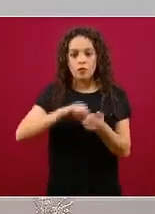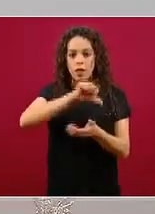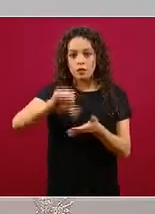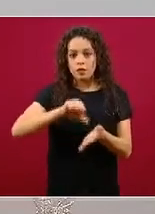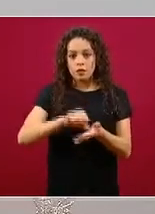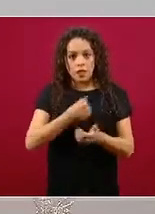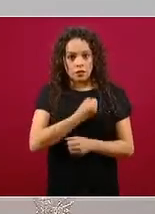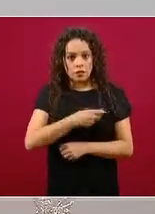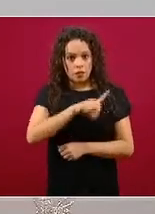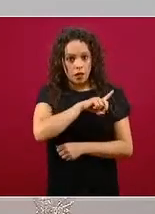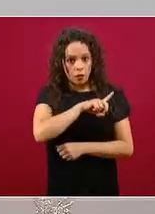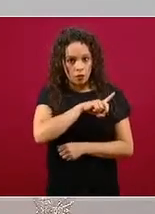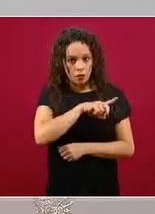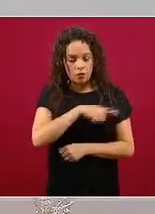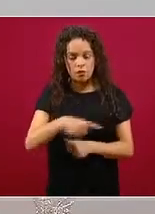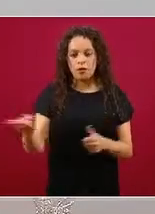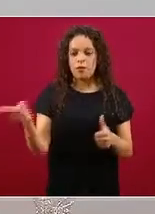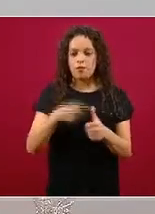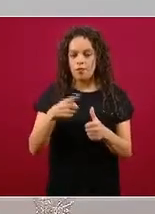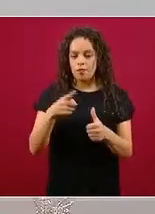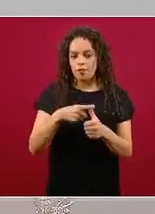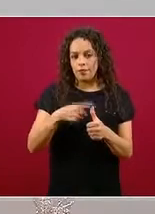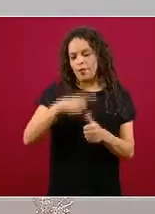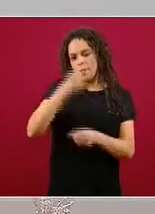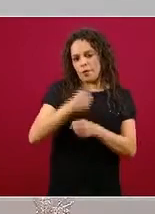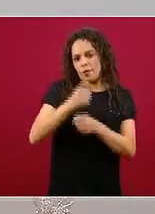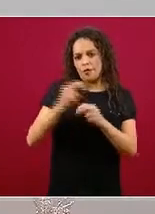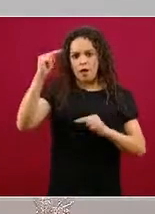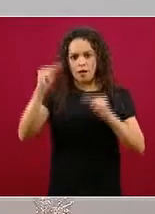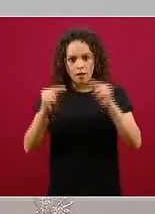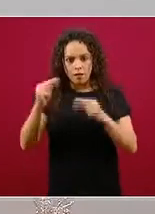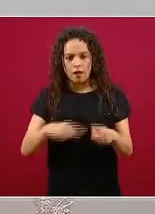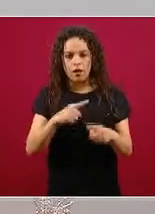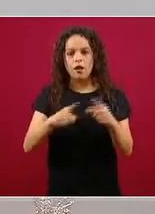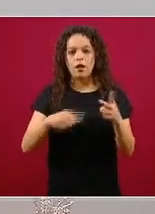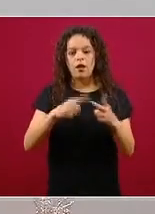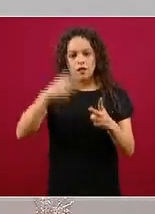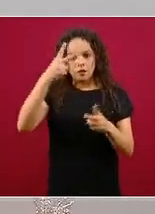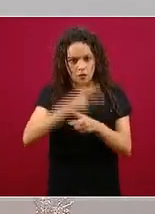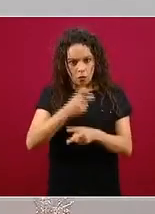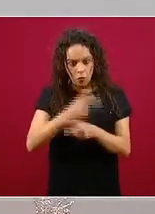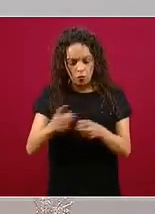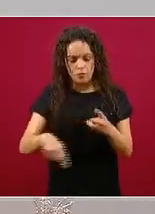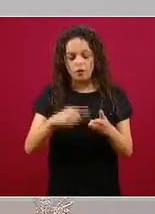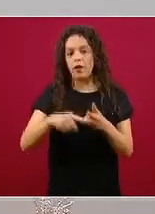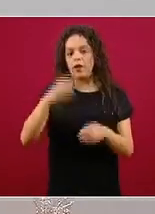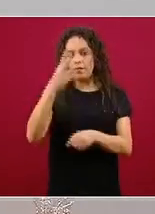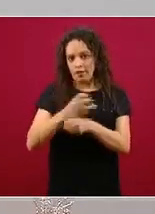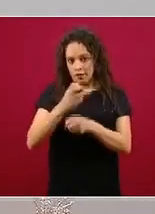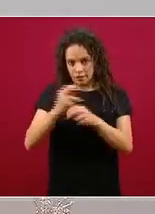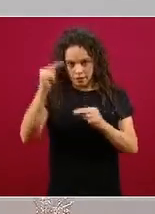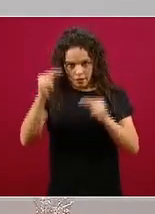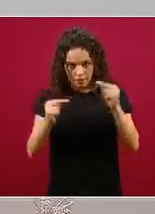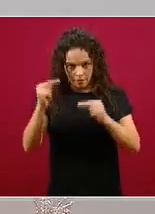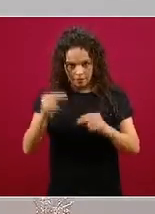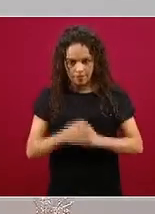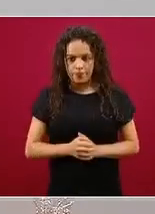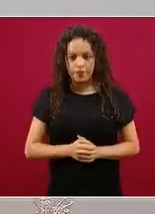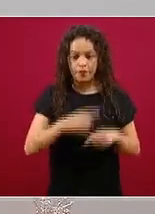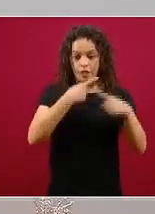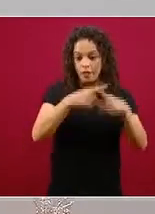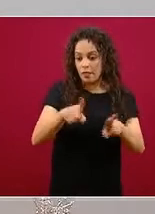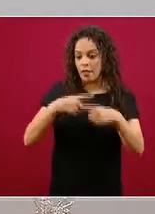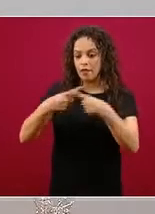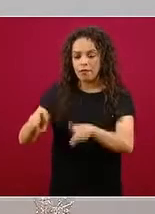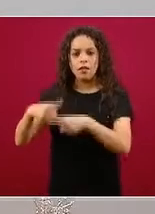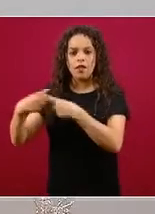nivel, hospitales de segundo nivel y hospitales de tercer nivel. Y tienen una diferencia muy particular. Los que son COVID